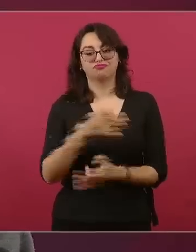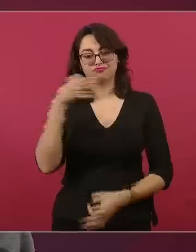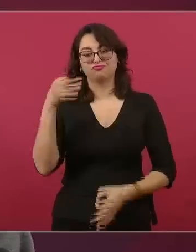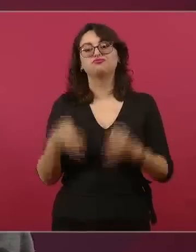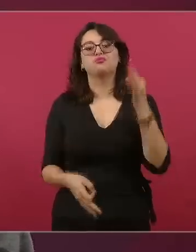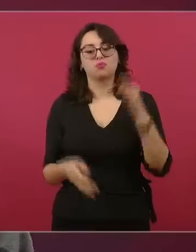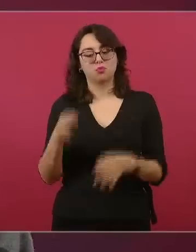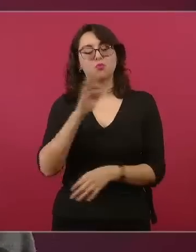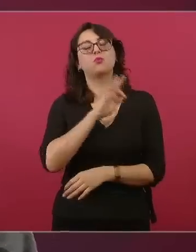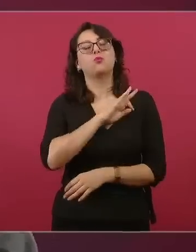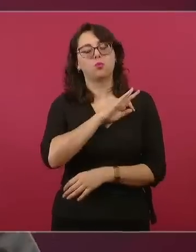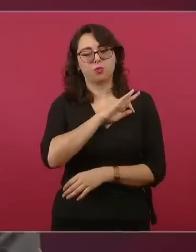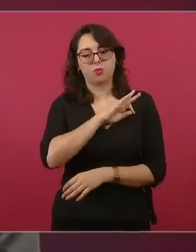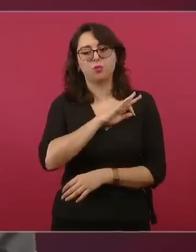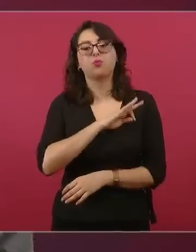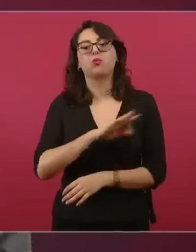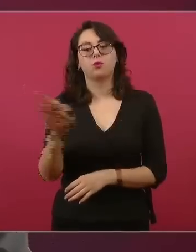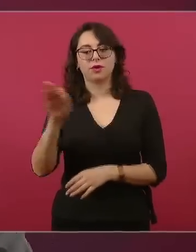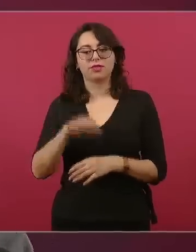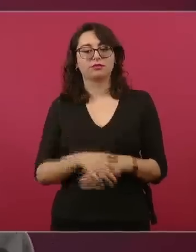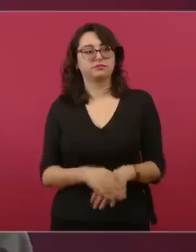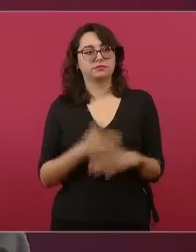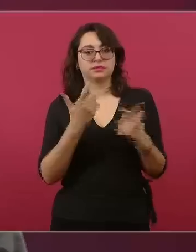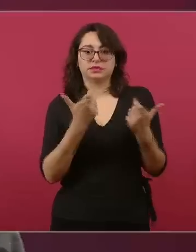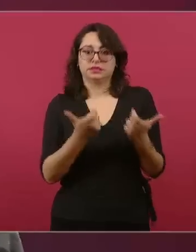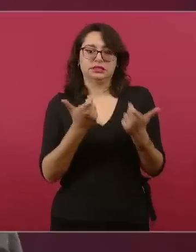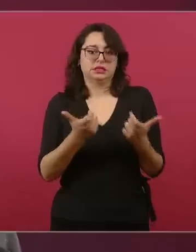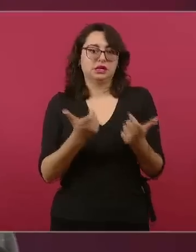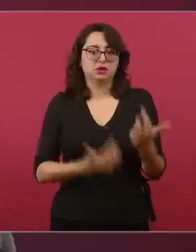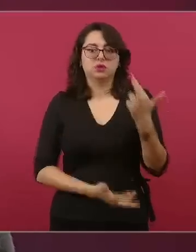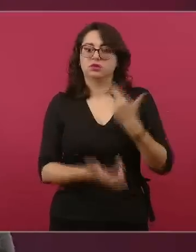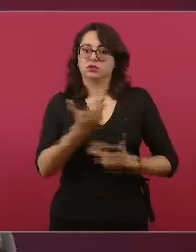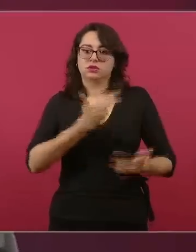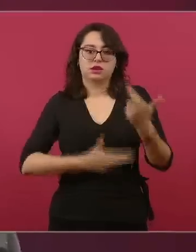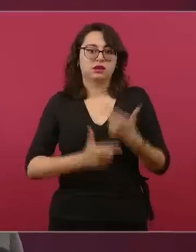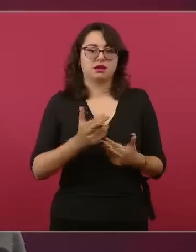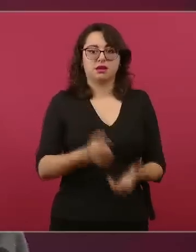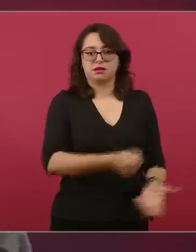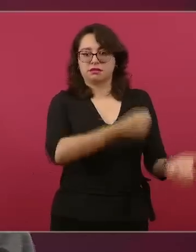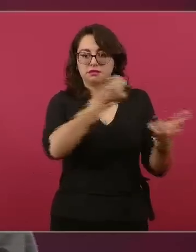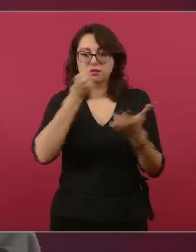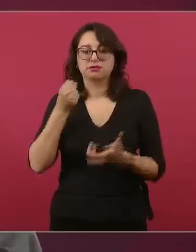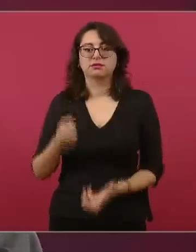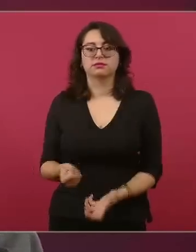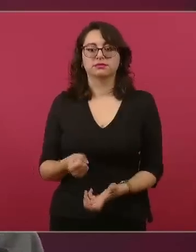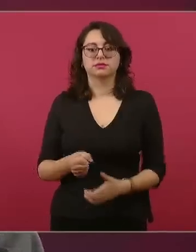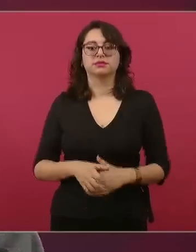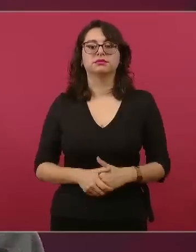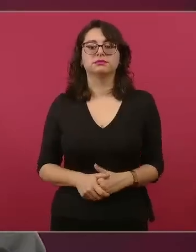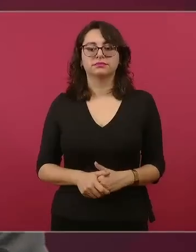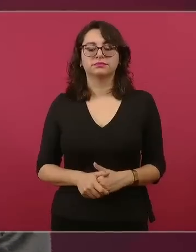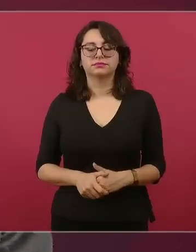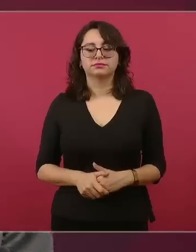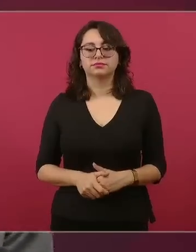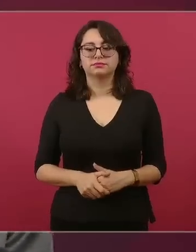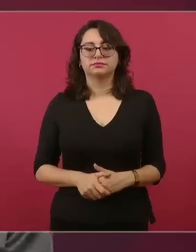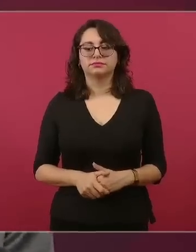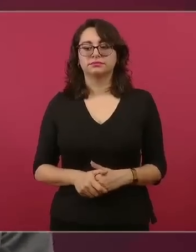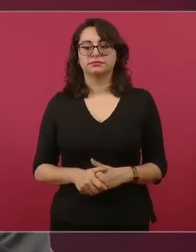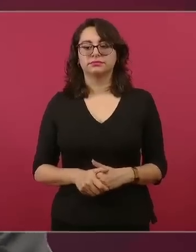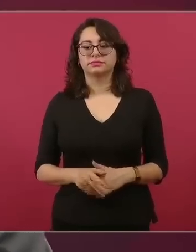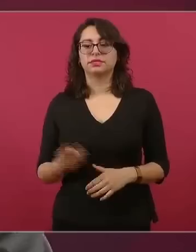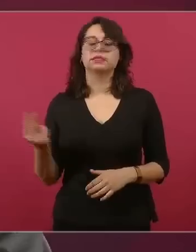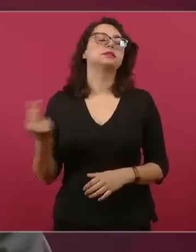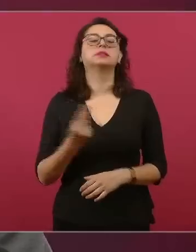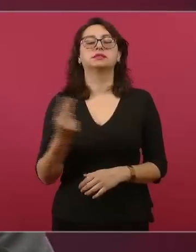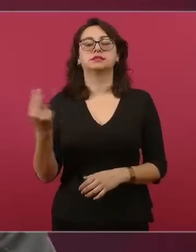de México para rescatar todos esos bienes, reincorporarlos